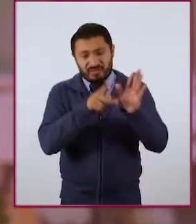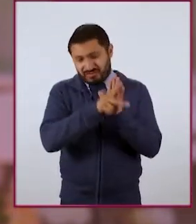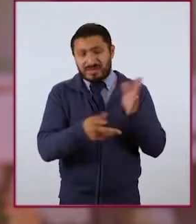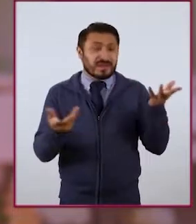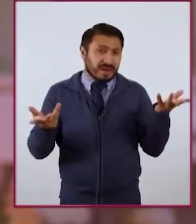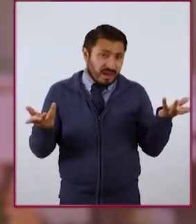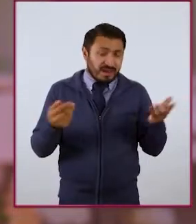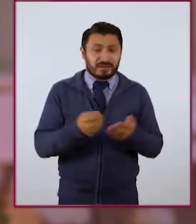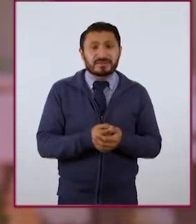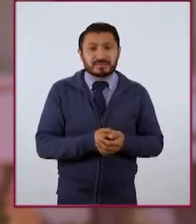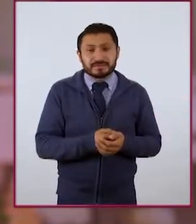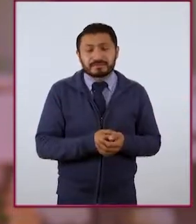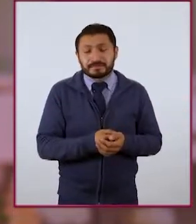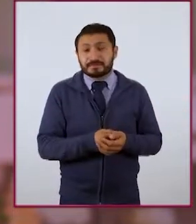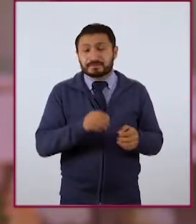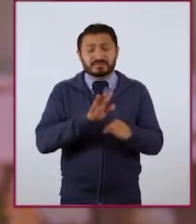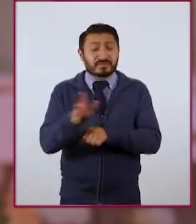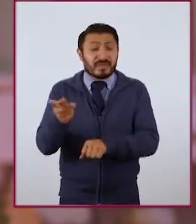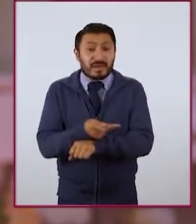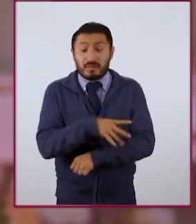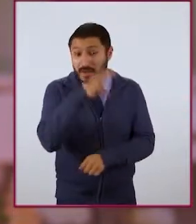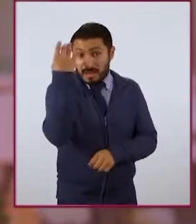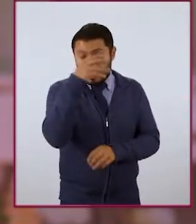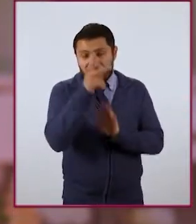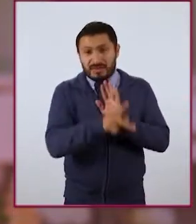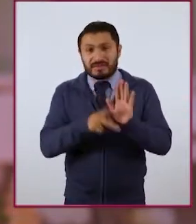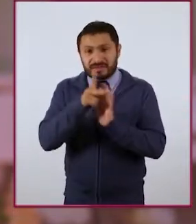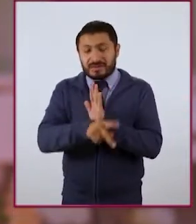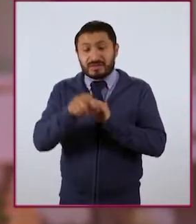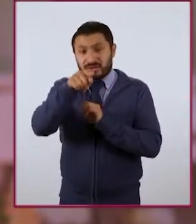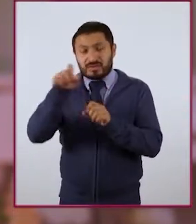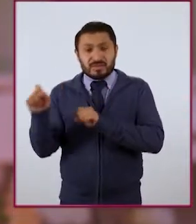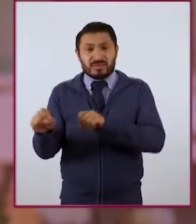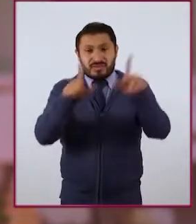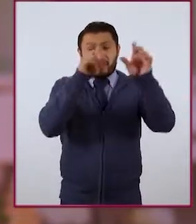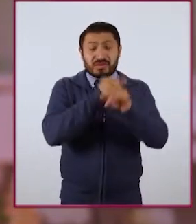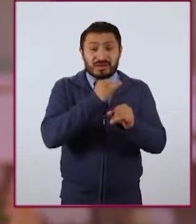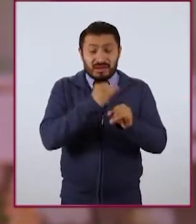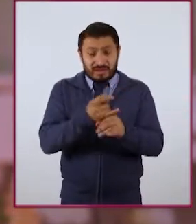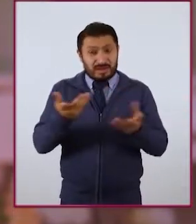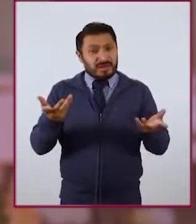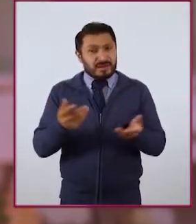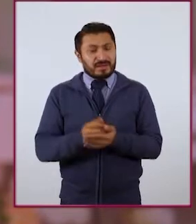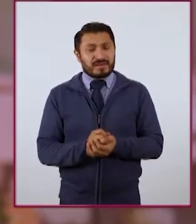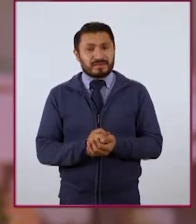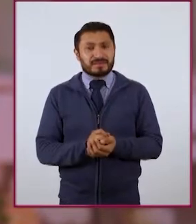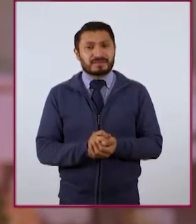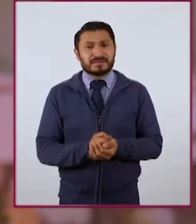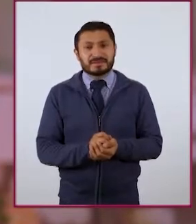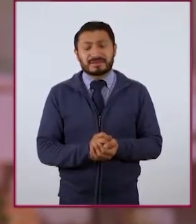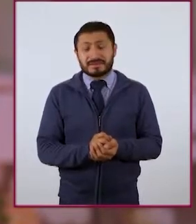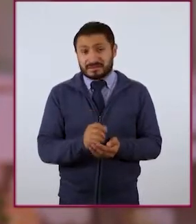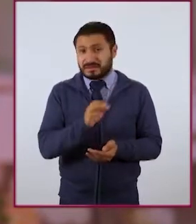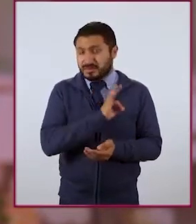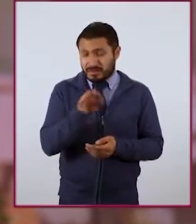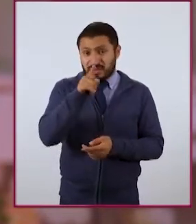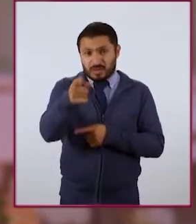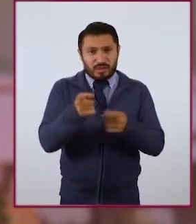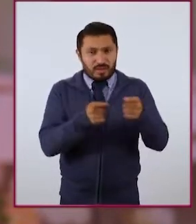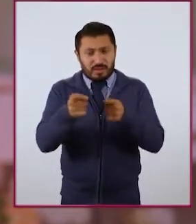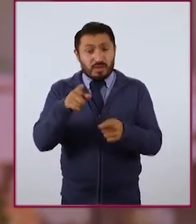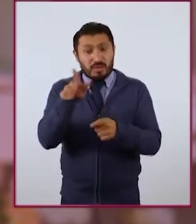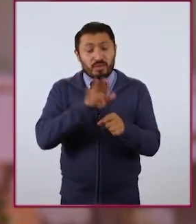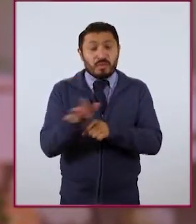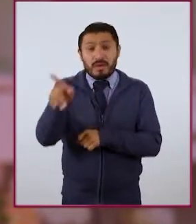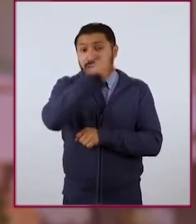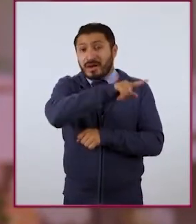las redes sociales. ¿Qué pasa con nuestras fotos y videos que compartimos por internet y en las redes sociales? ¿Puedes tener el control de lo que las